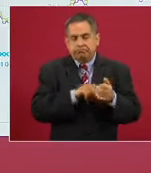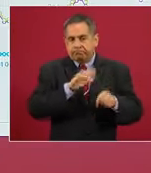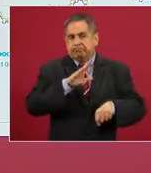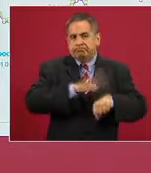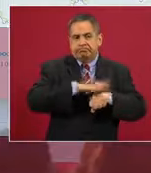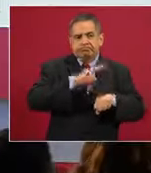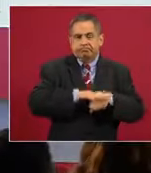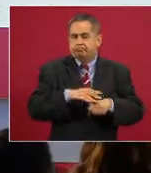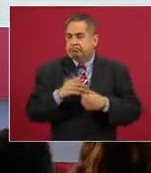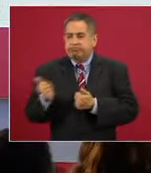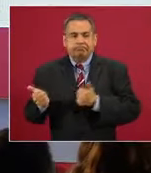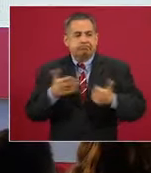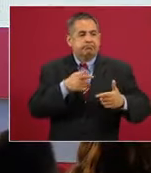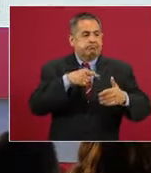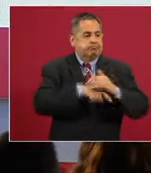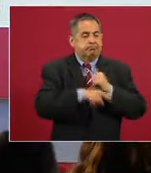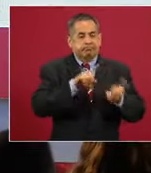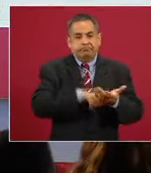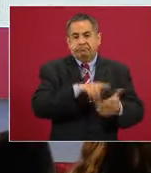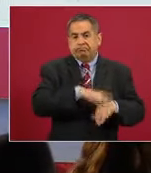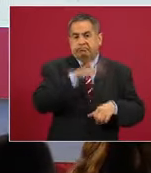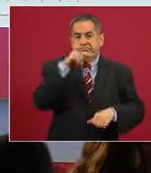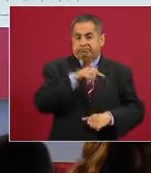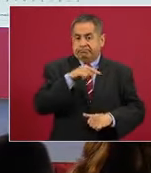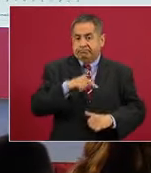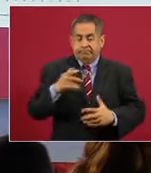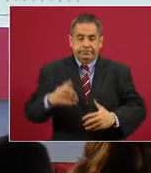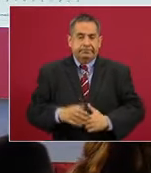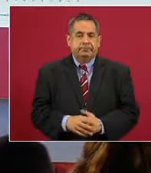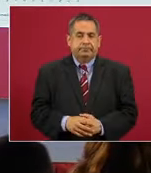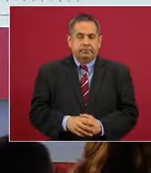en una proporción de ocupación mayores. La siguiente.